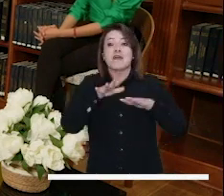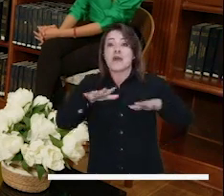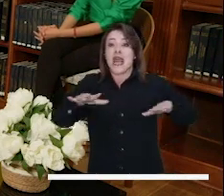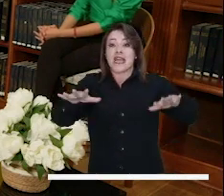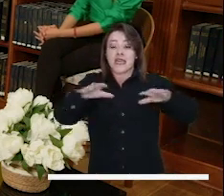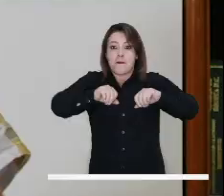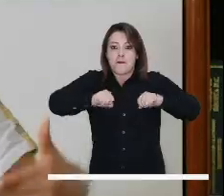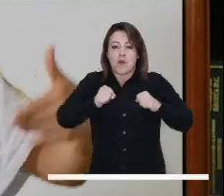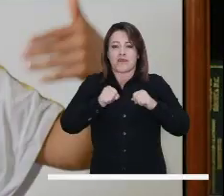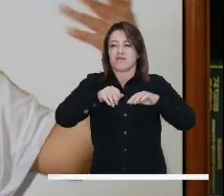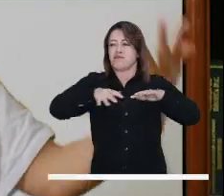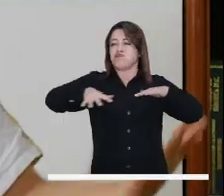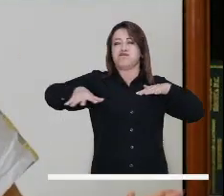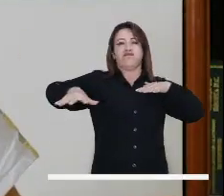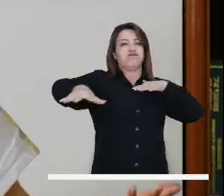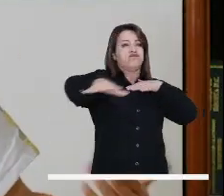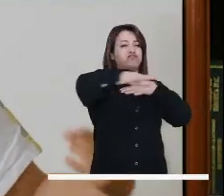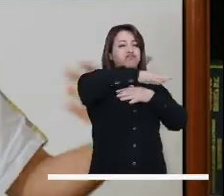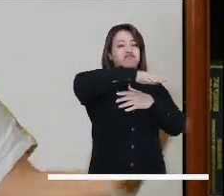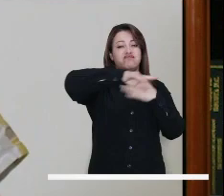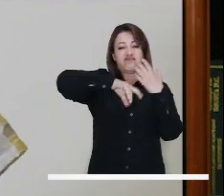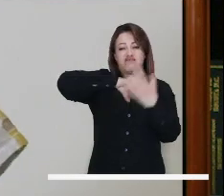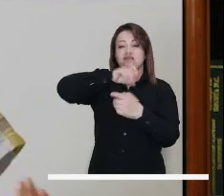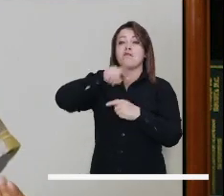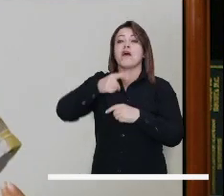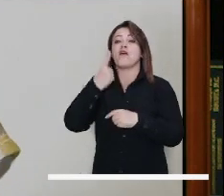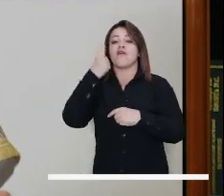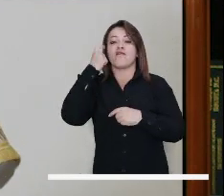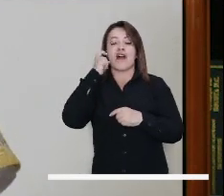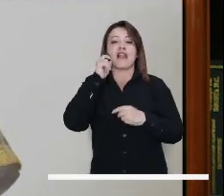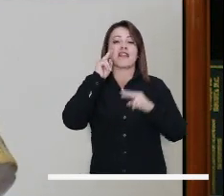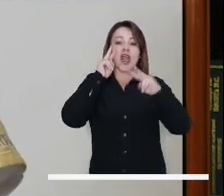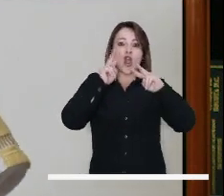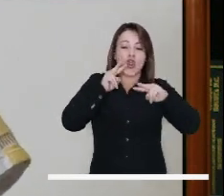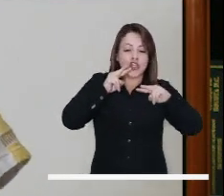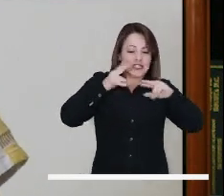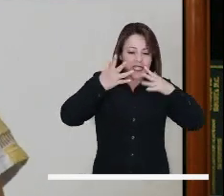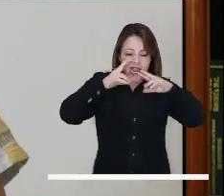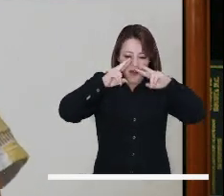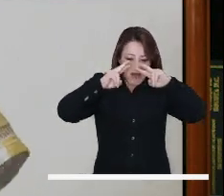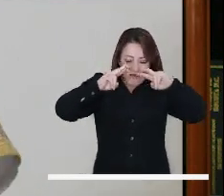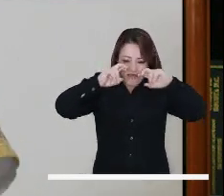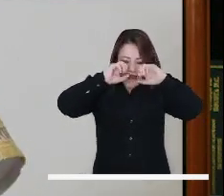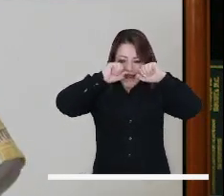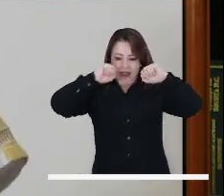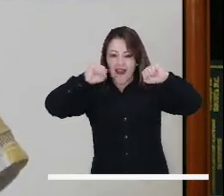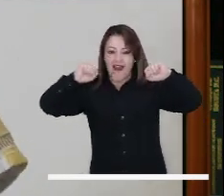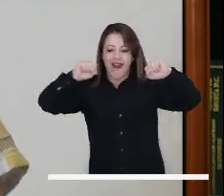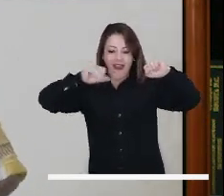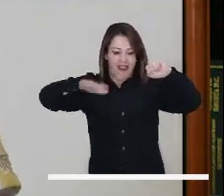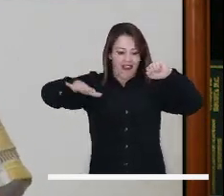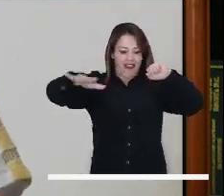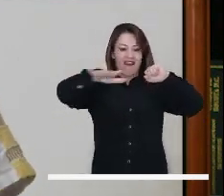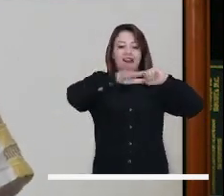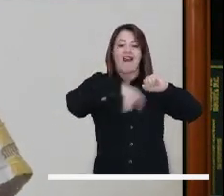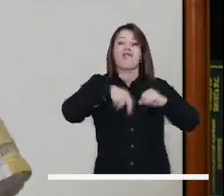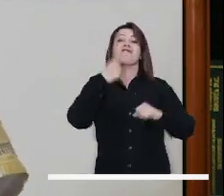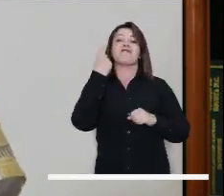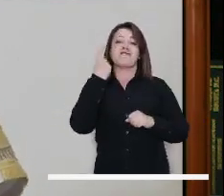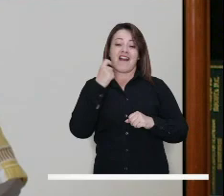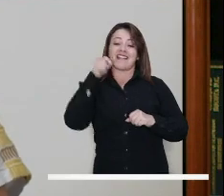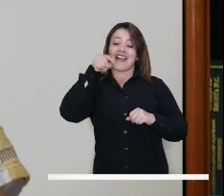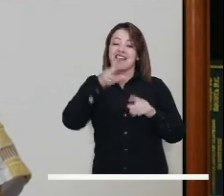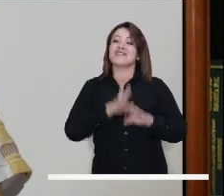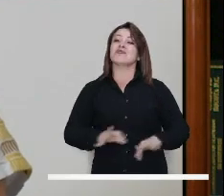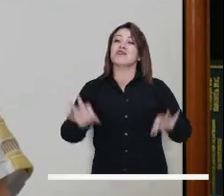nuestra biodiversidad y este ecosistema con otras especies que tienen un valor intrínseco en sí mismo. Y por eso